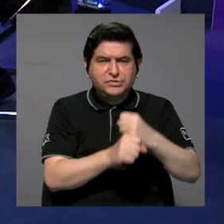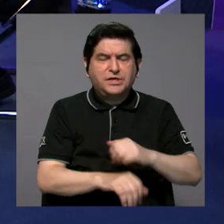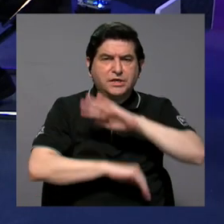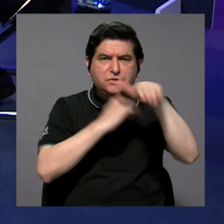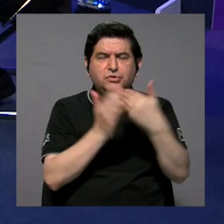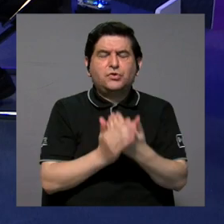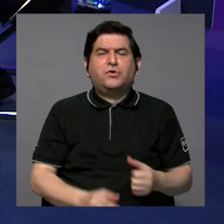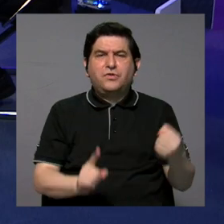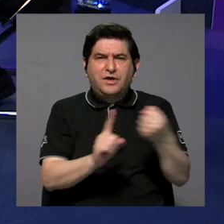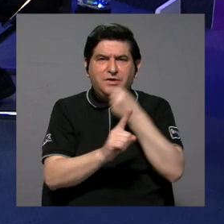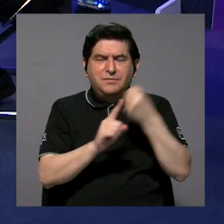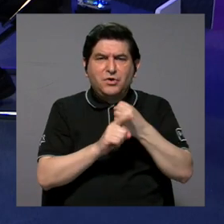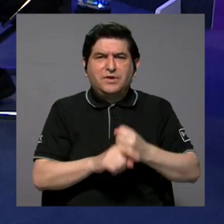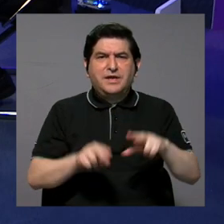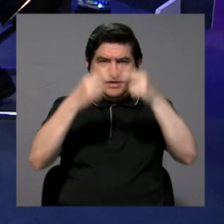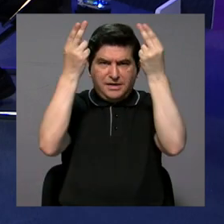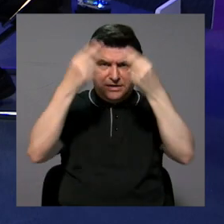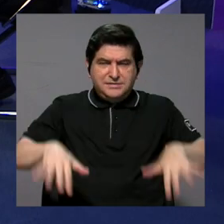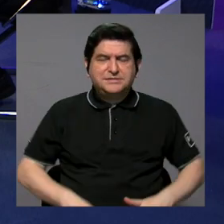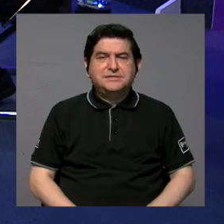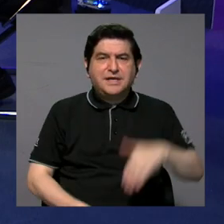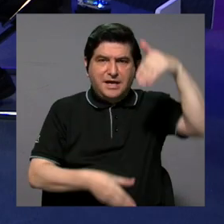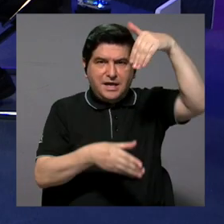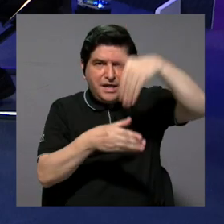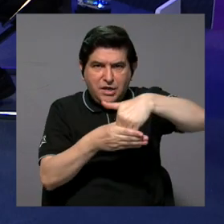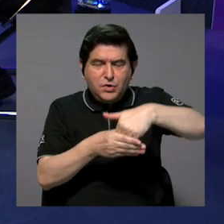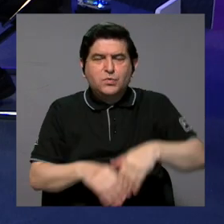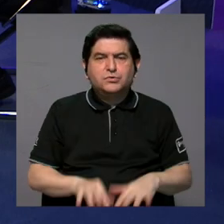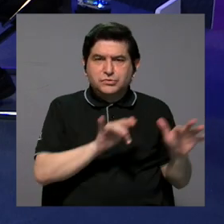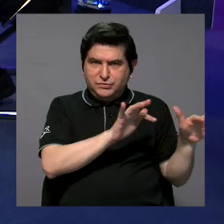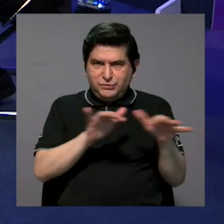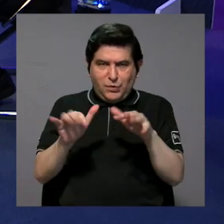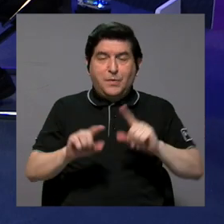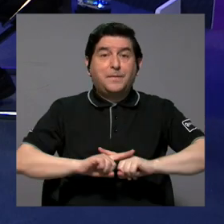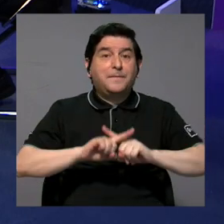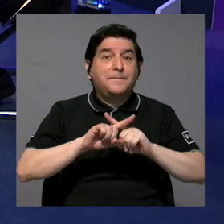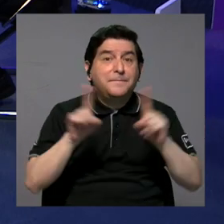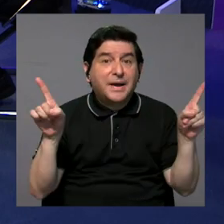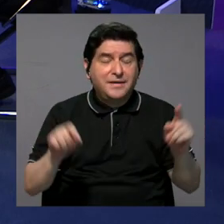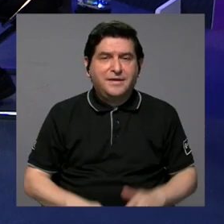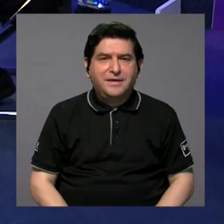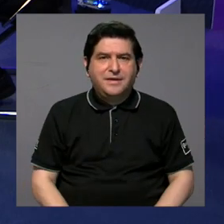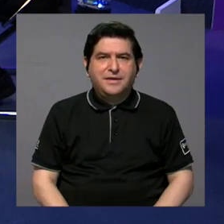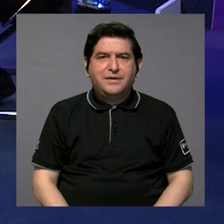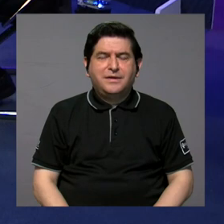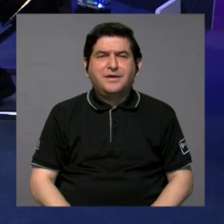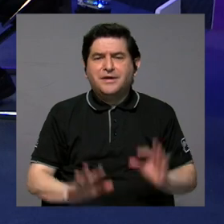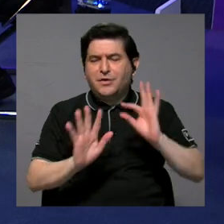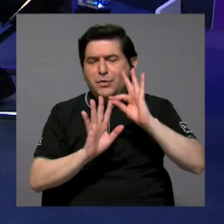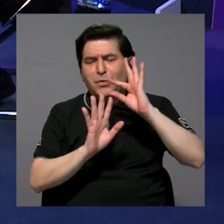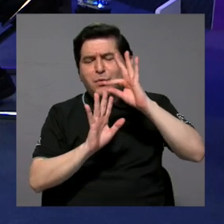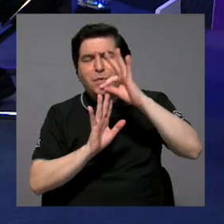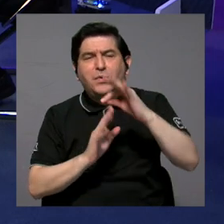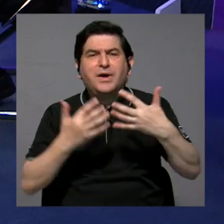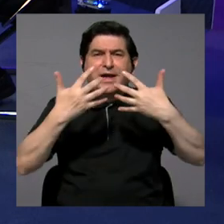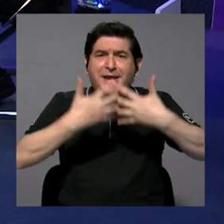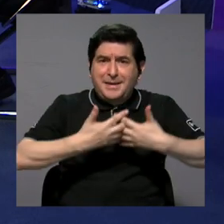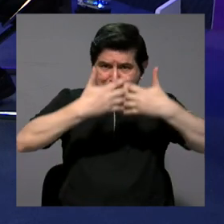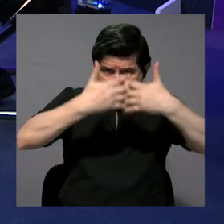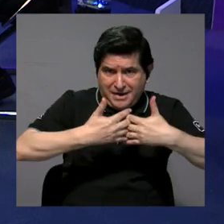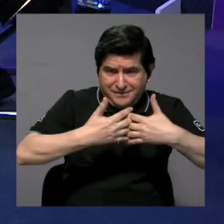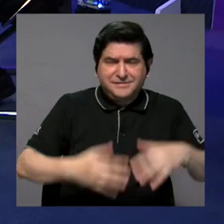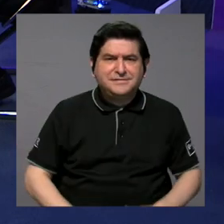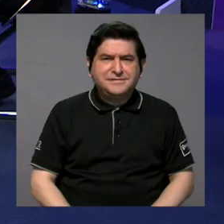es violencia en línea, la prevención y la inclusión digital también, pero además de eso, con todo un abanico de todas las empresas,